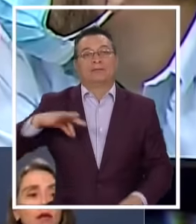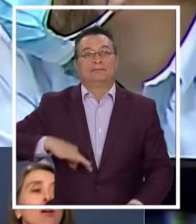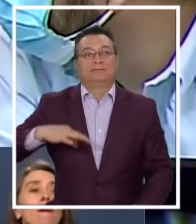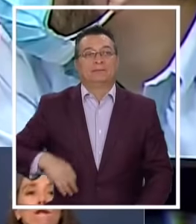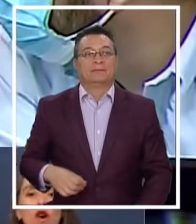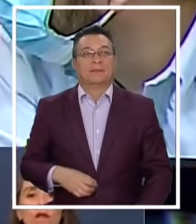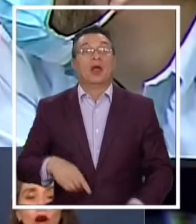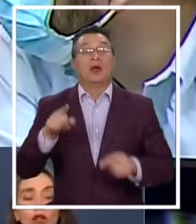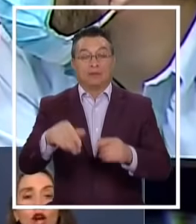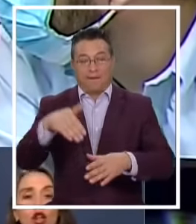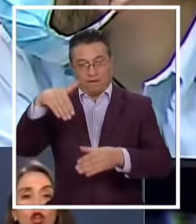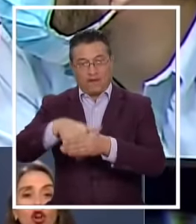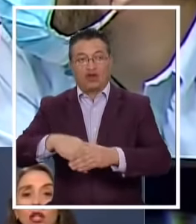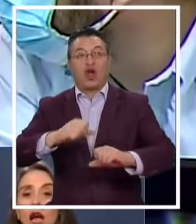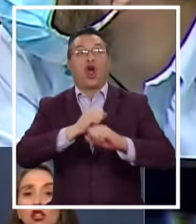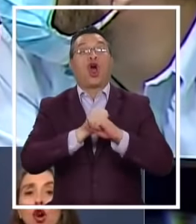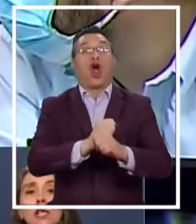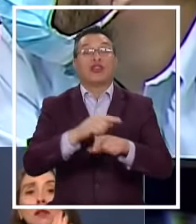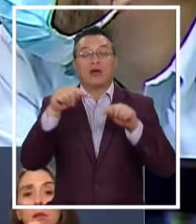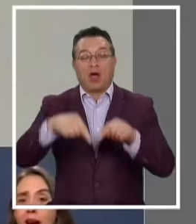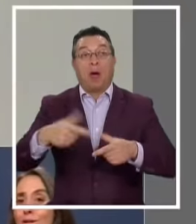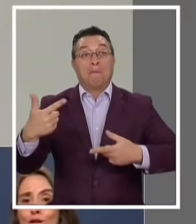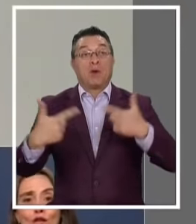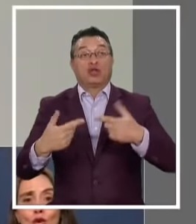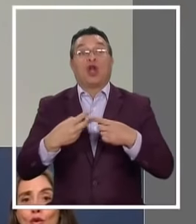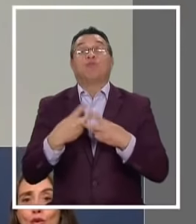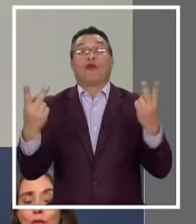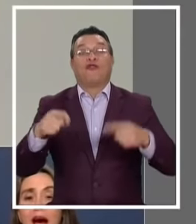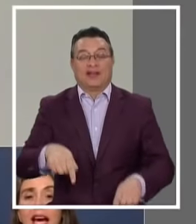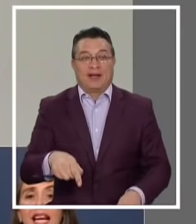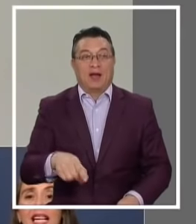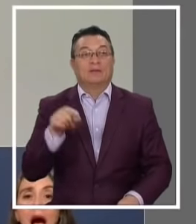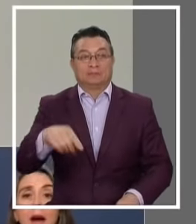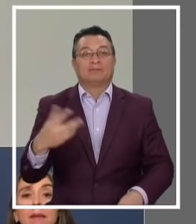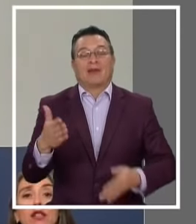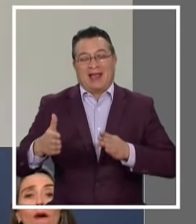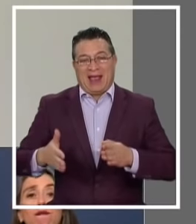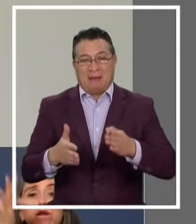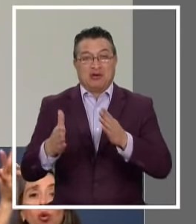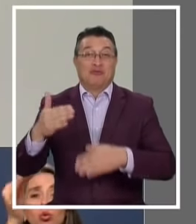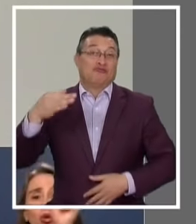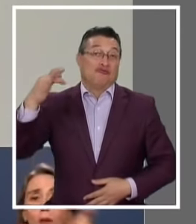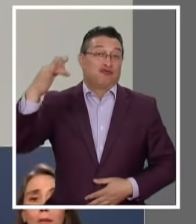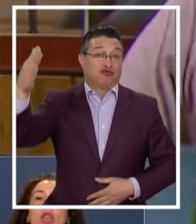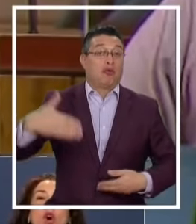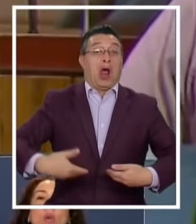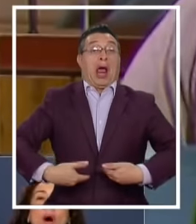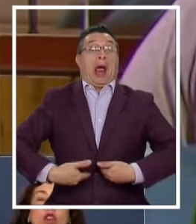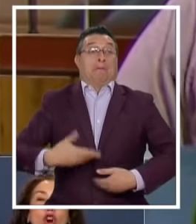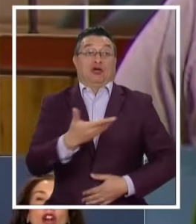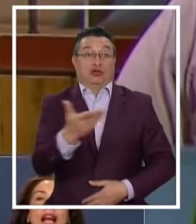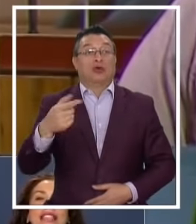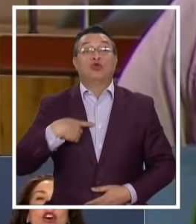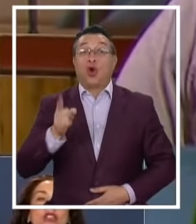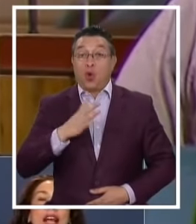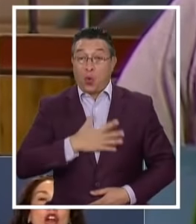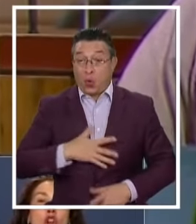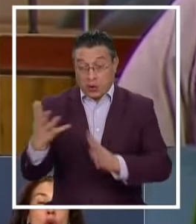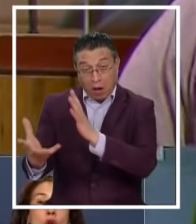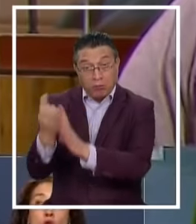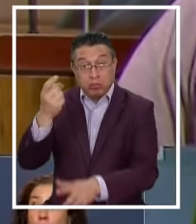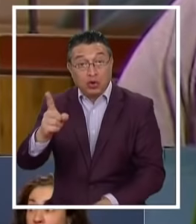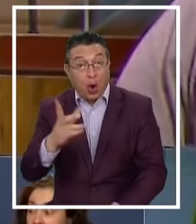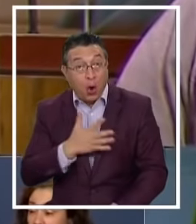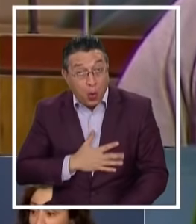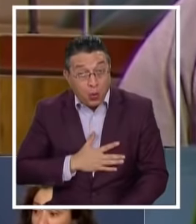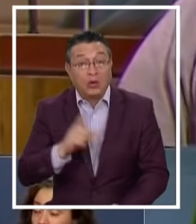Votar en contra porque esto no es una política pública Ese es un camino de hambre para el día de mañana de todas maneras Si no les gustan los retiros, planifiquen y